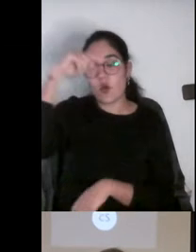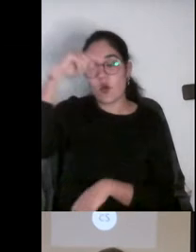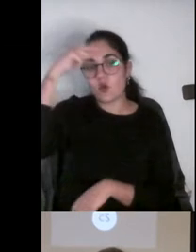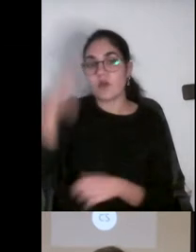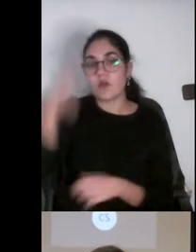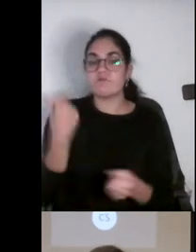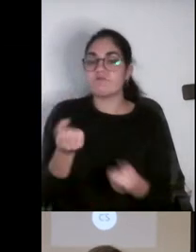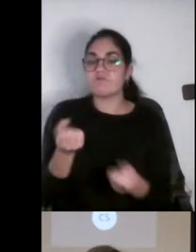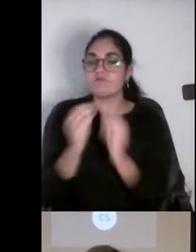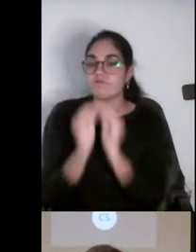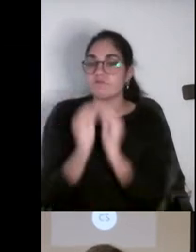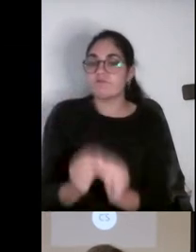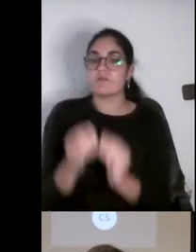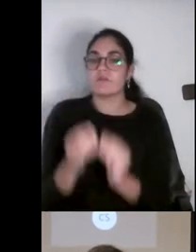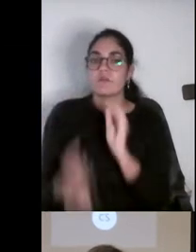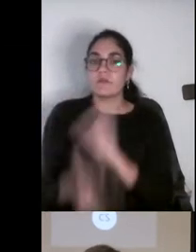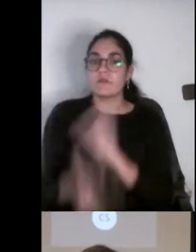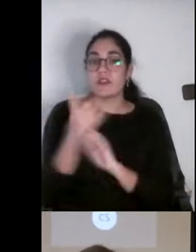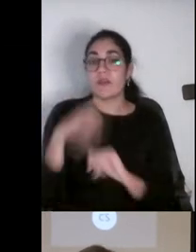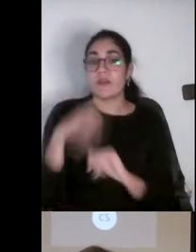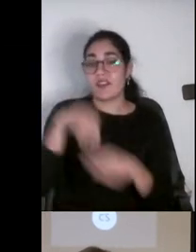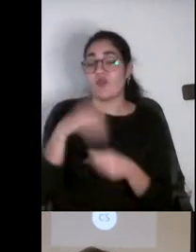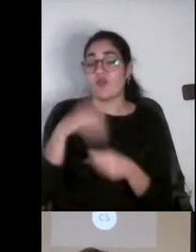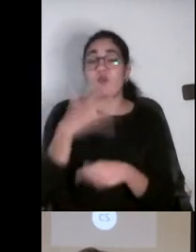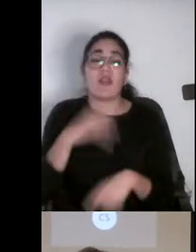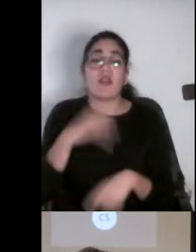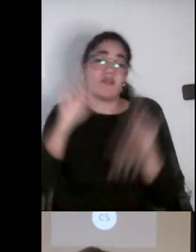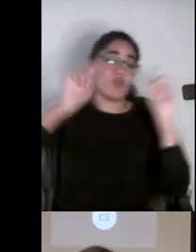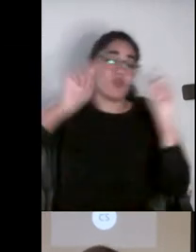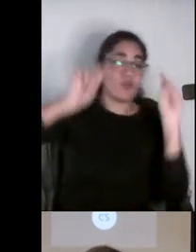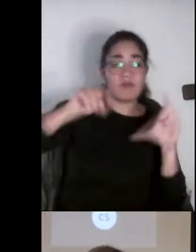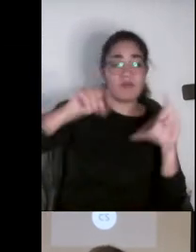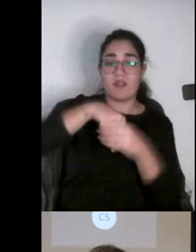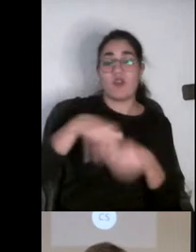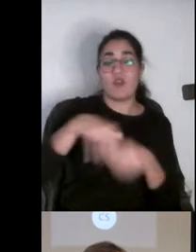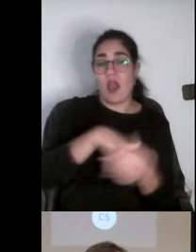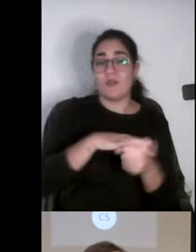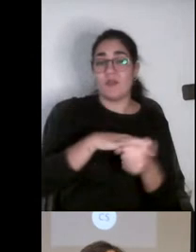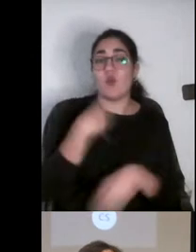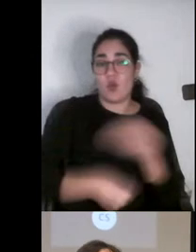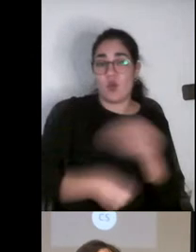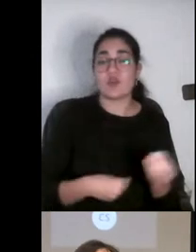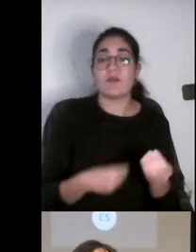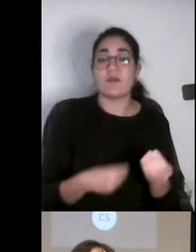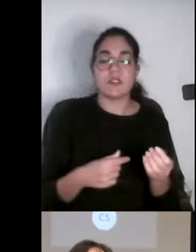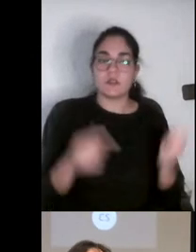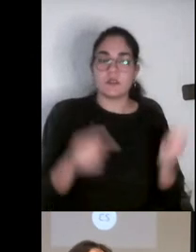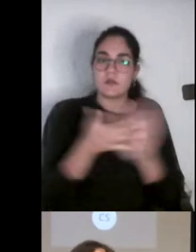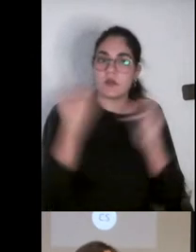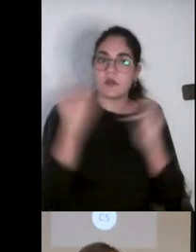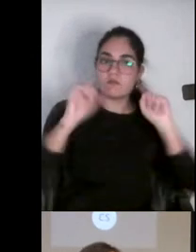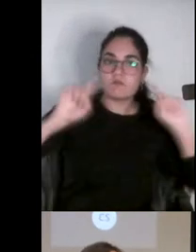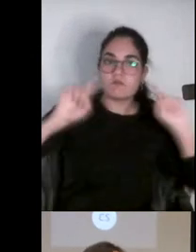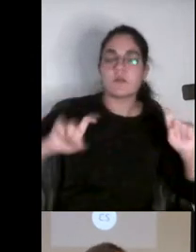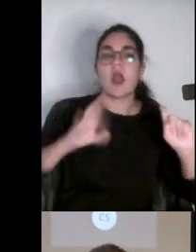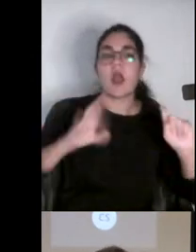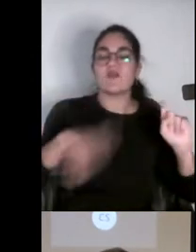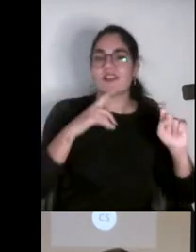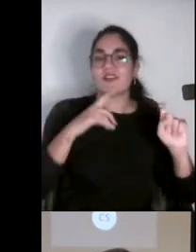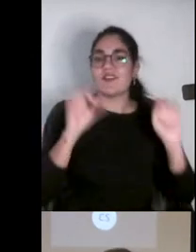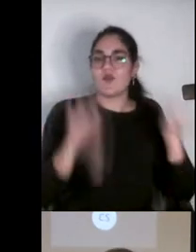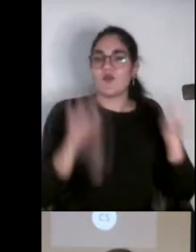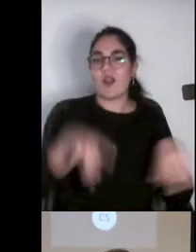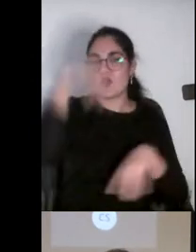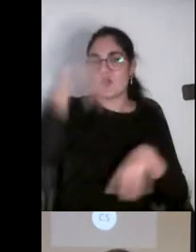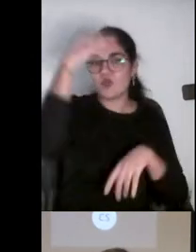por supuesto la investigación y la docencia como tales. Y la idea es simplemente tratar de centrarnos en un mundo donde normalmente la producción